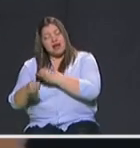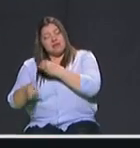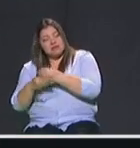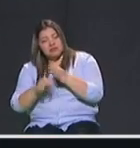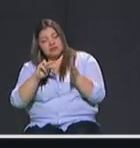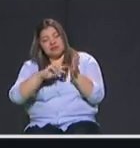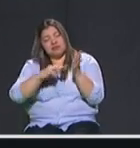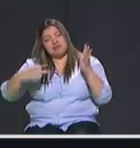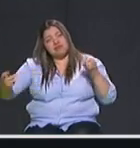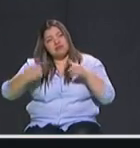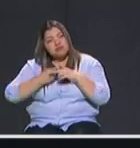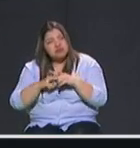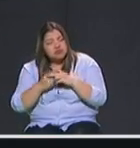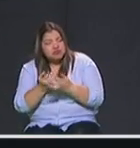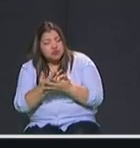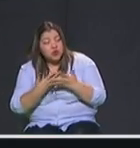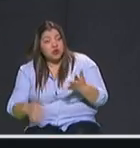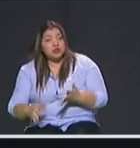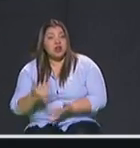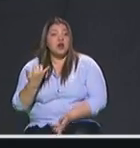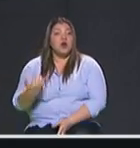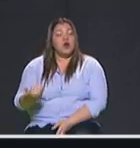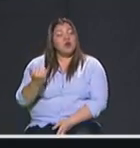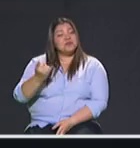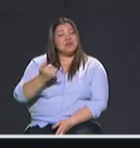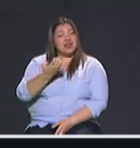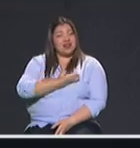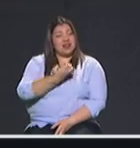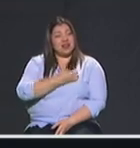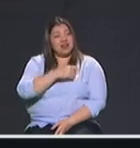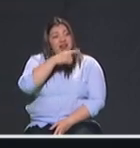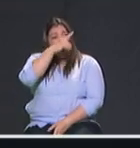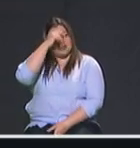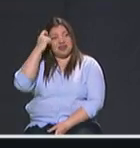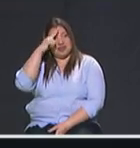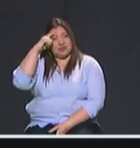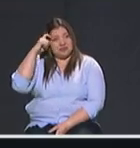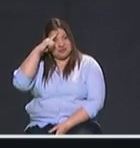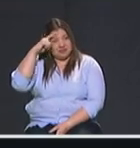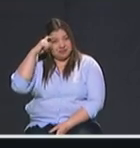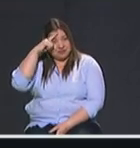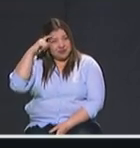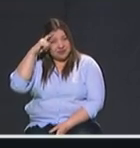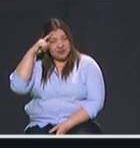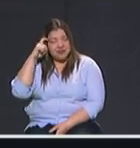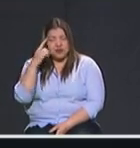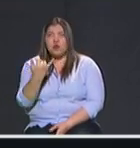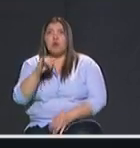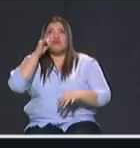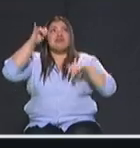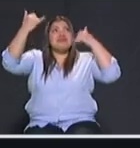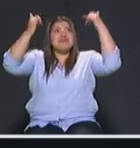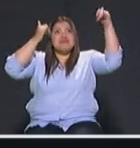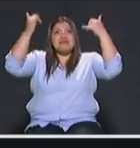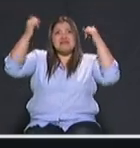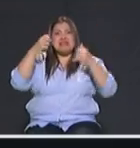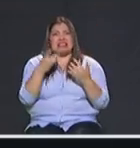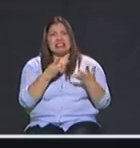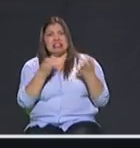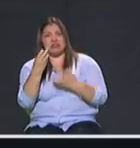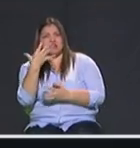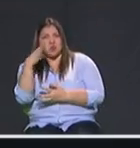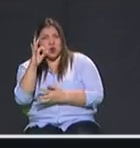herramientas. Ya Federico deja 2.700 cámaras y muchas de alta resolución. Entonces, es